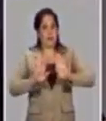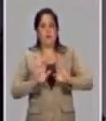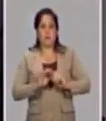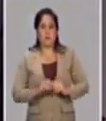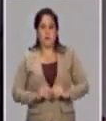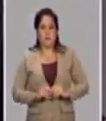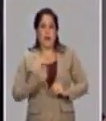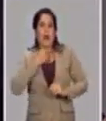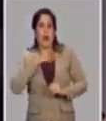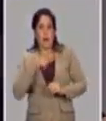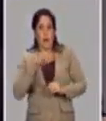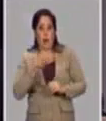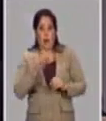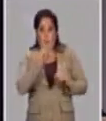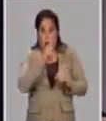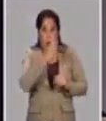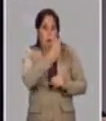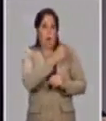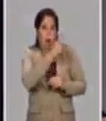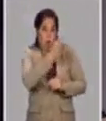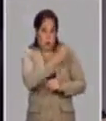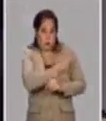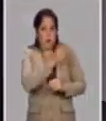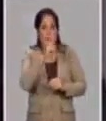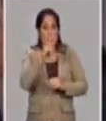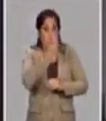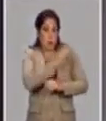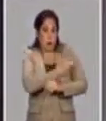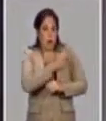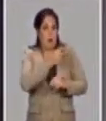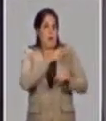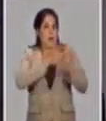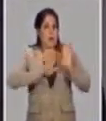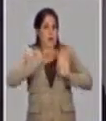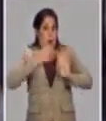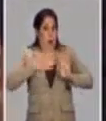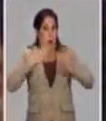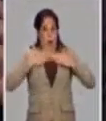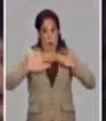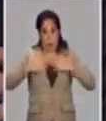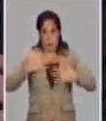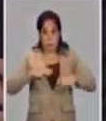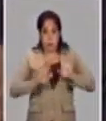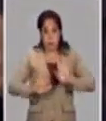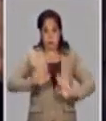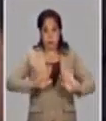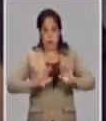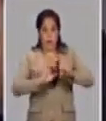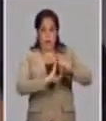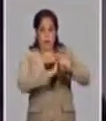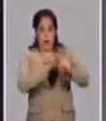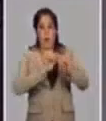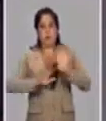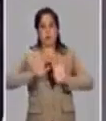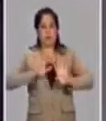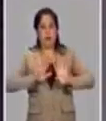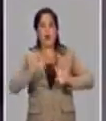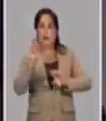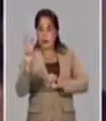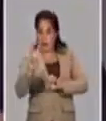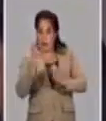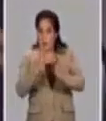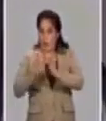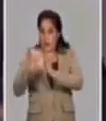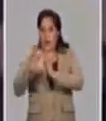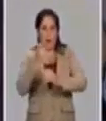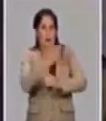tasa de incidencia de la enfermedad de pacientes graves, de pacientes críticos. Quiere decir que lo que hemos ido